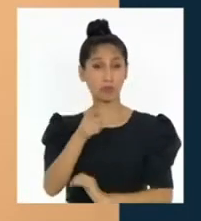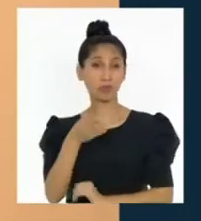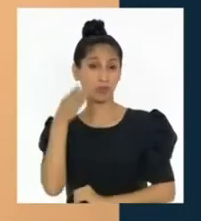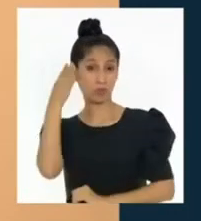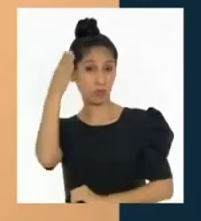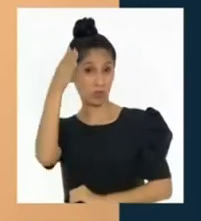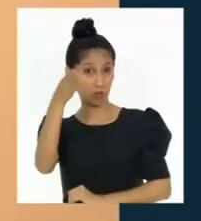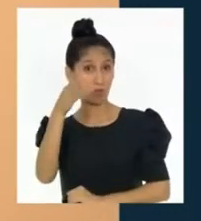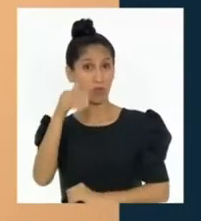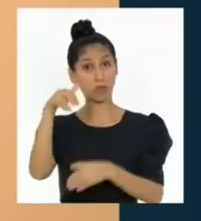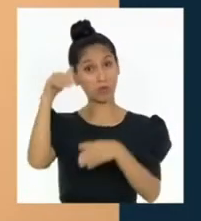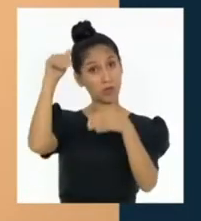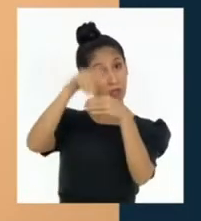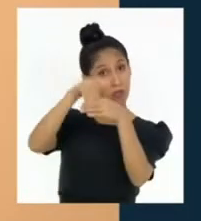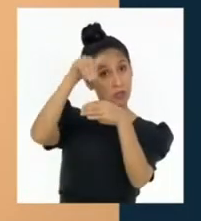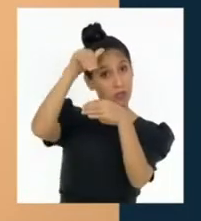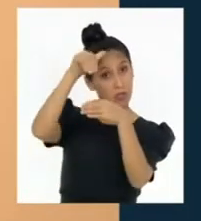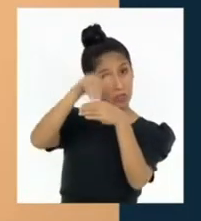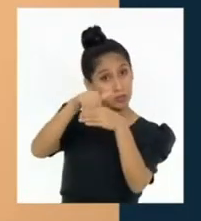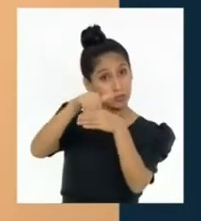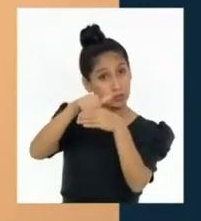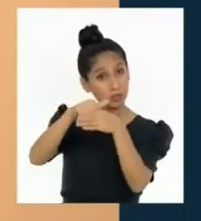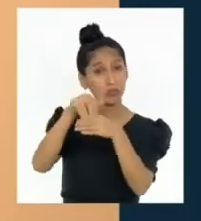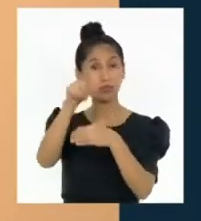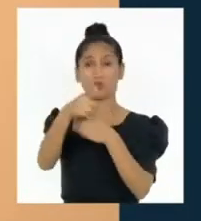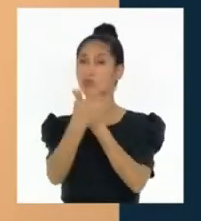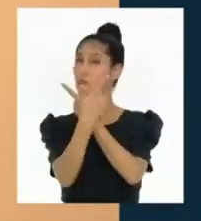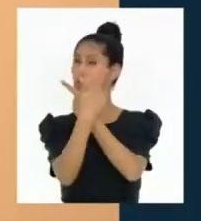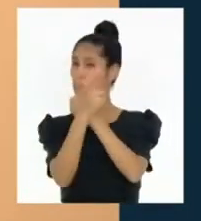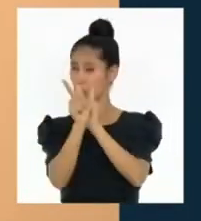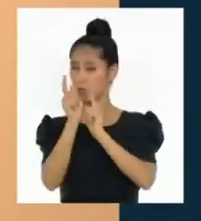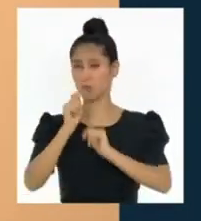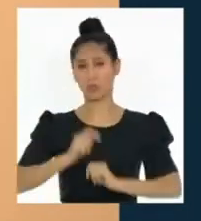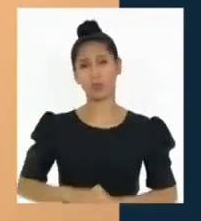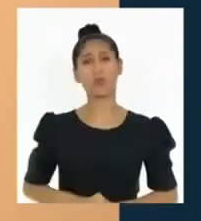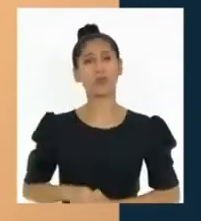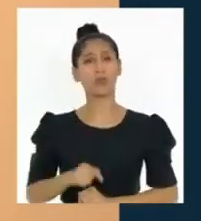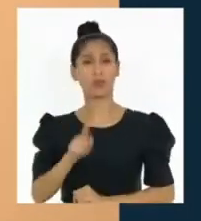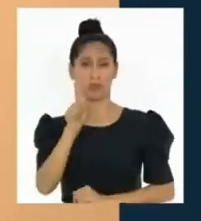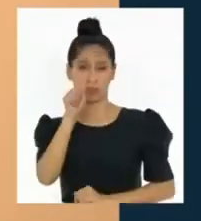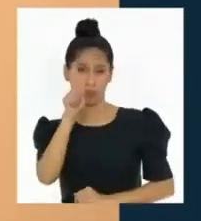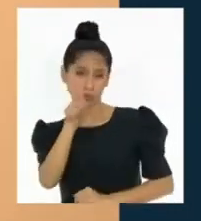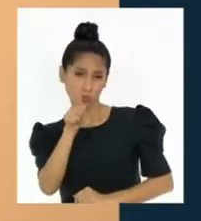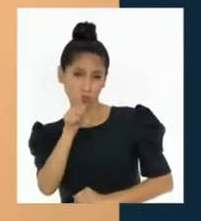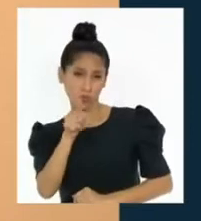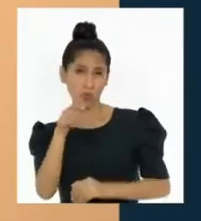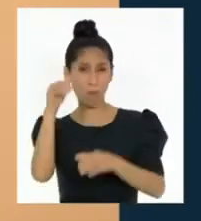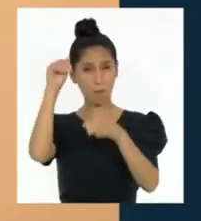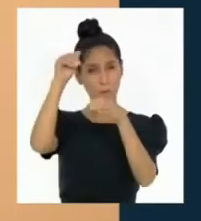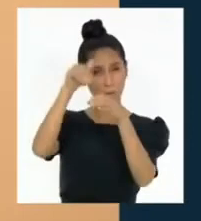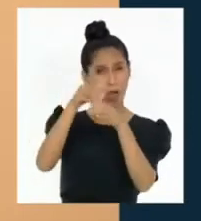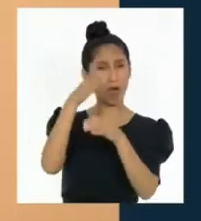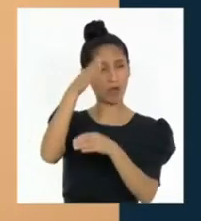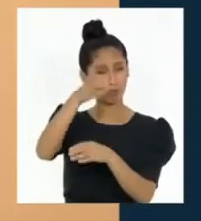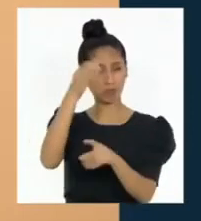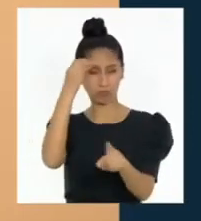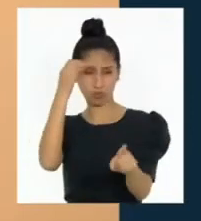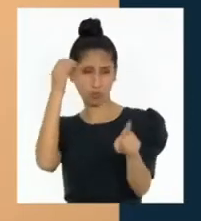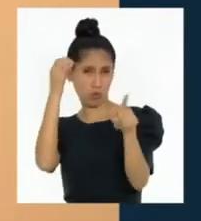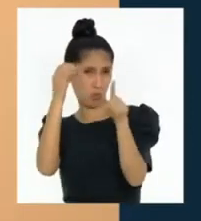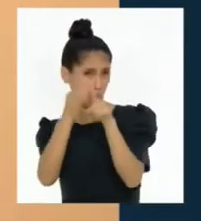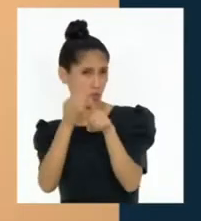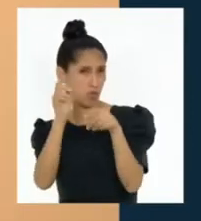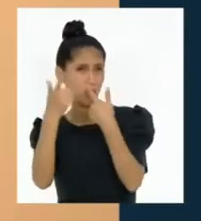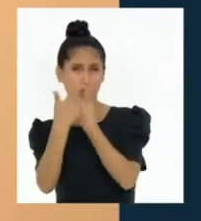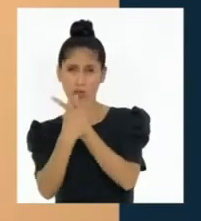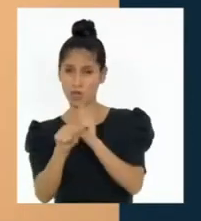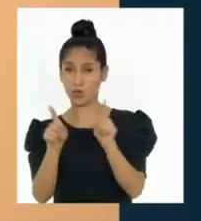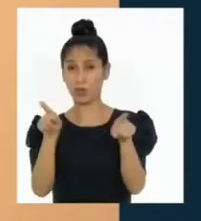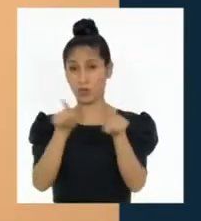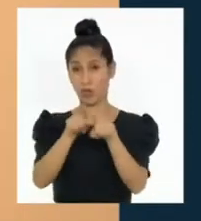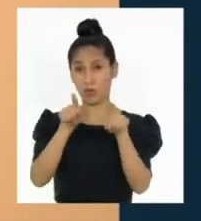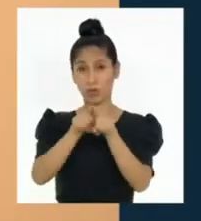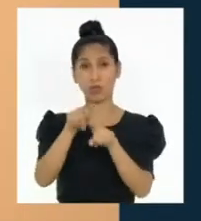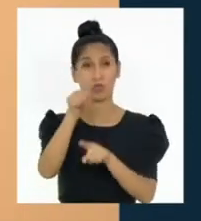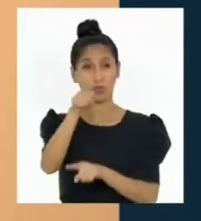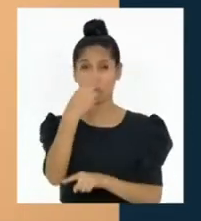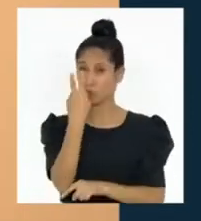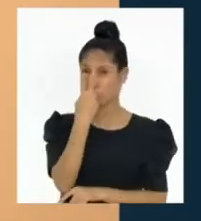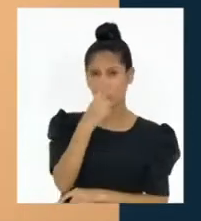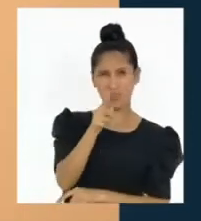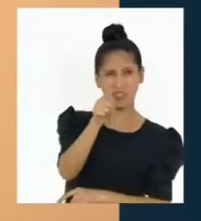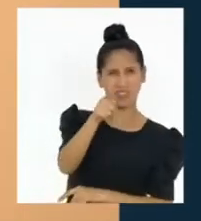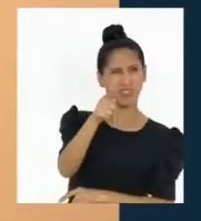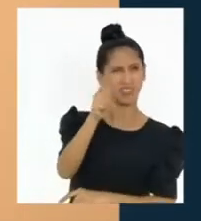públicos? Sea directamente votando, opinando, protestando pacíficamente, presentándose como